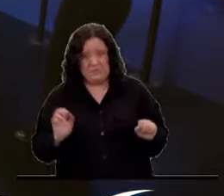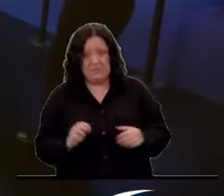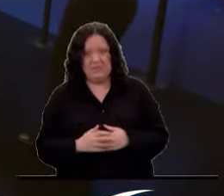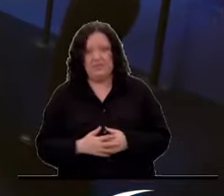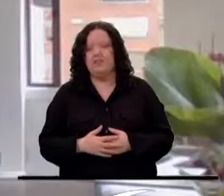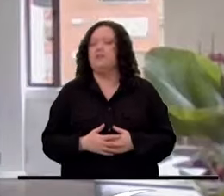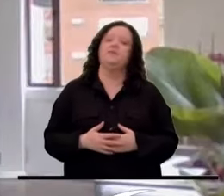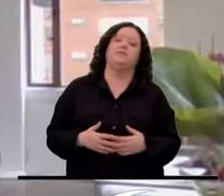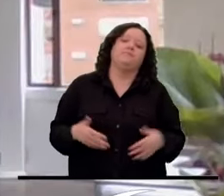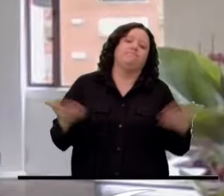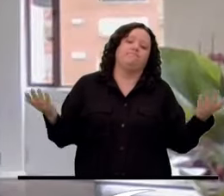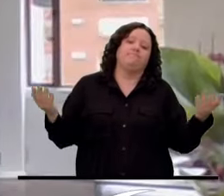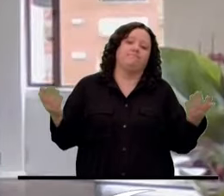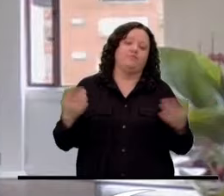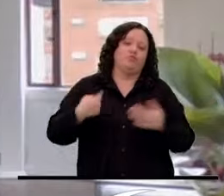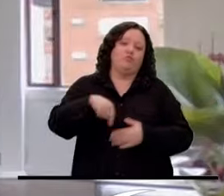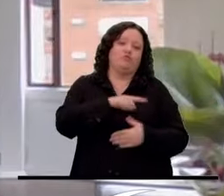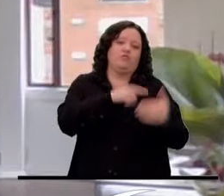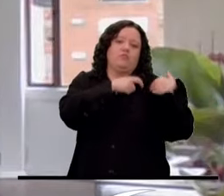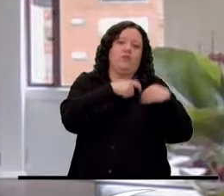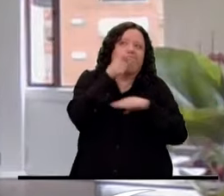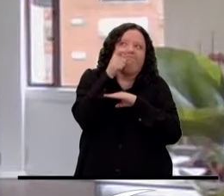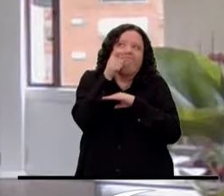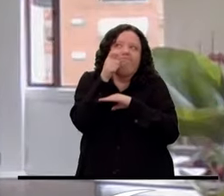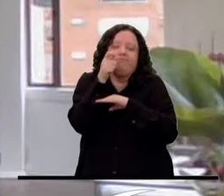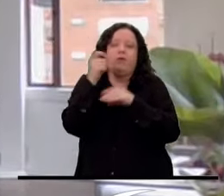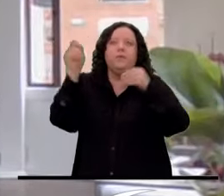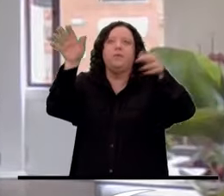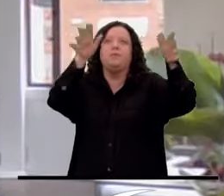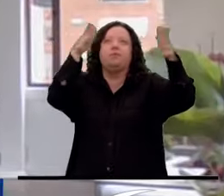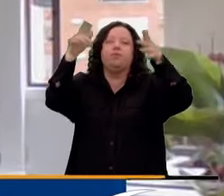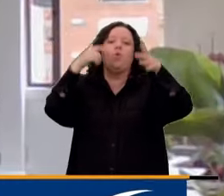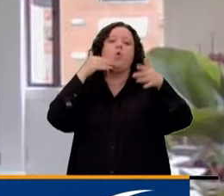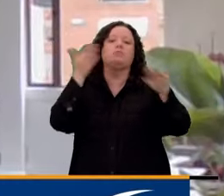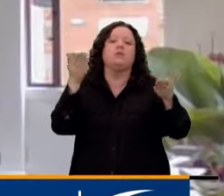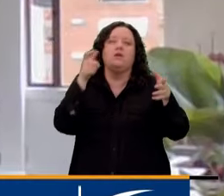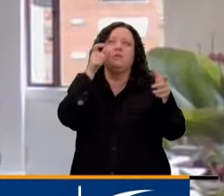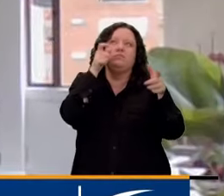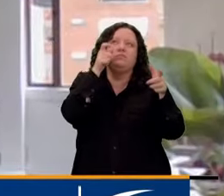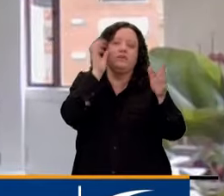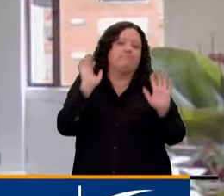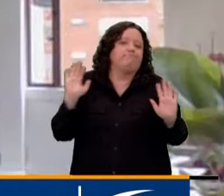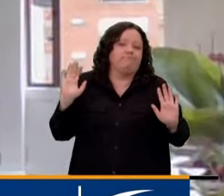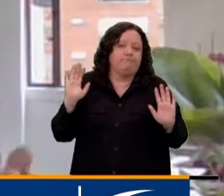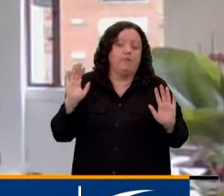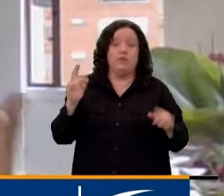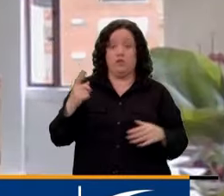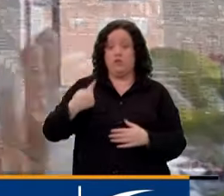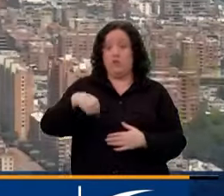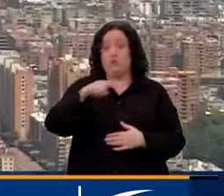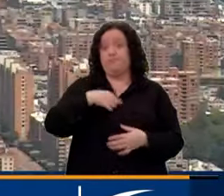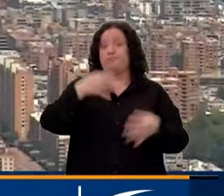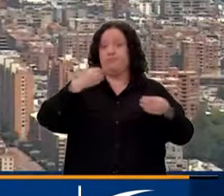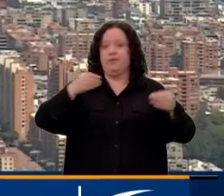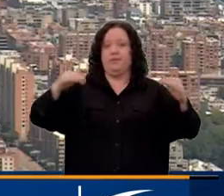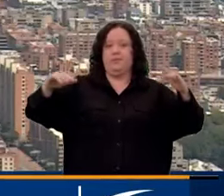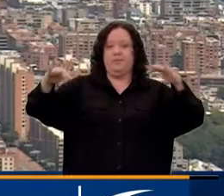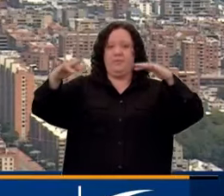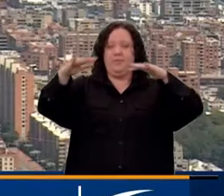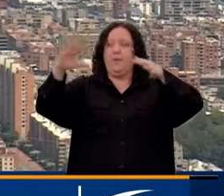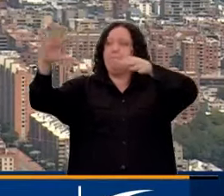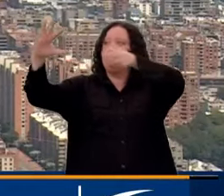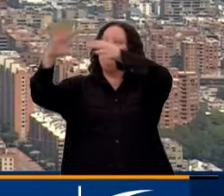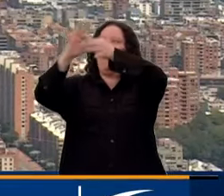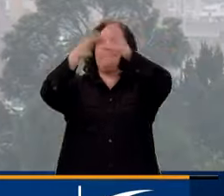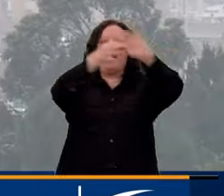Nuestra obligación es hacer el monitoreo permanente a la condición del aire de la ciudad. Efectivamente, nosotros estamos en un ambiente que es interconectado.